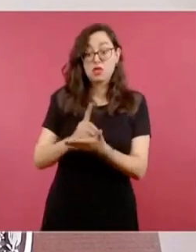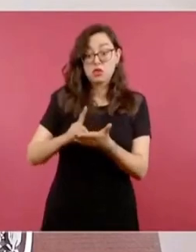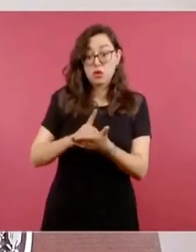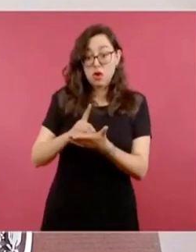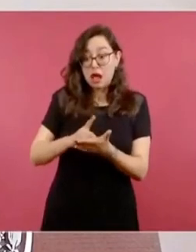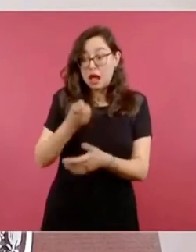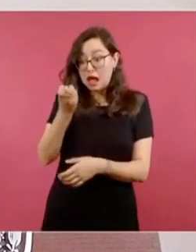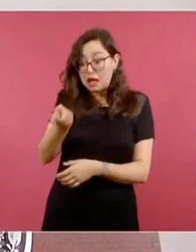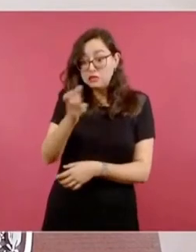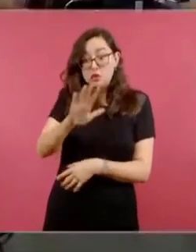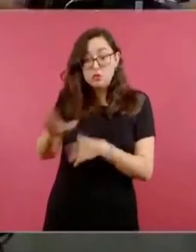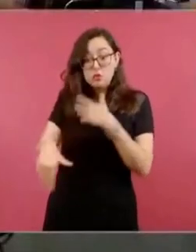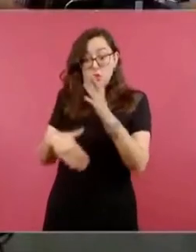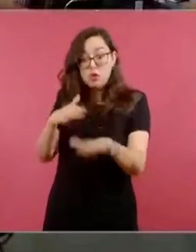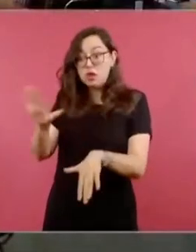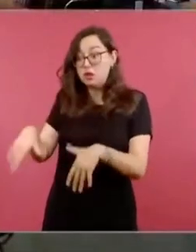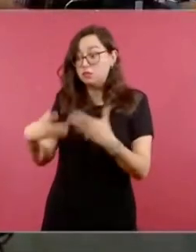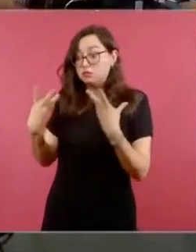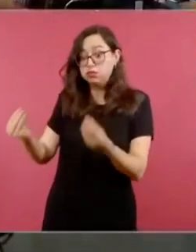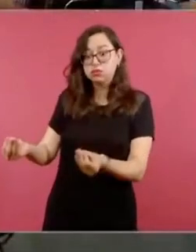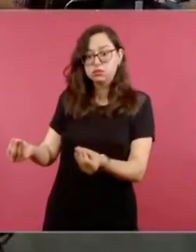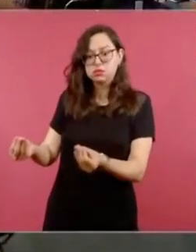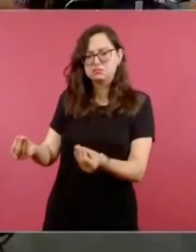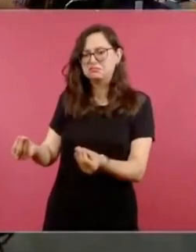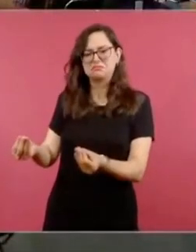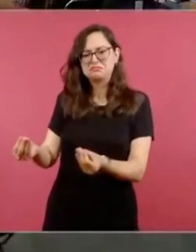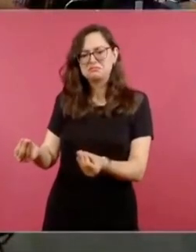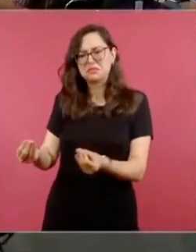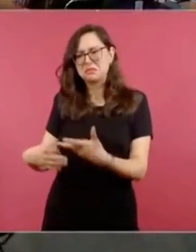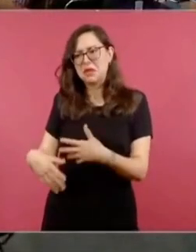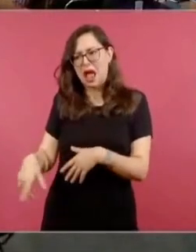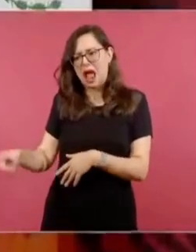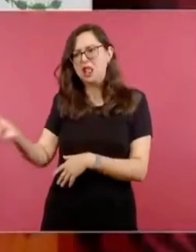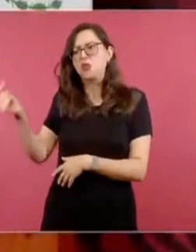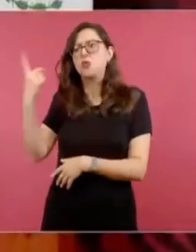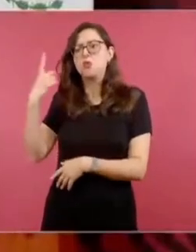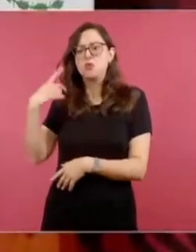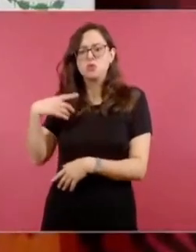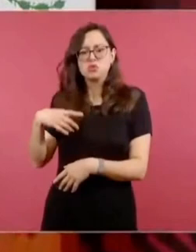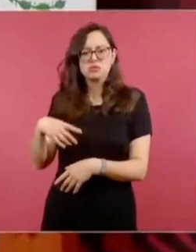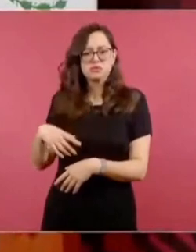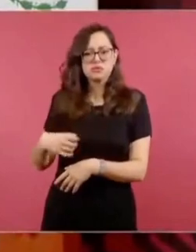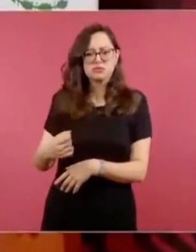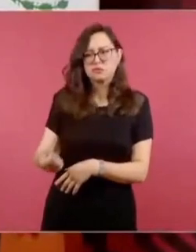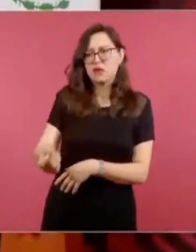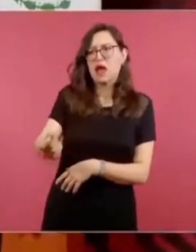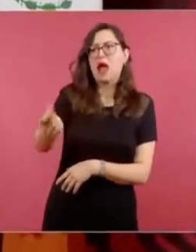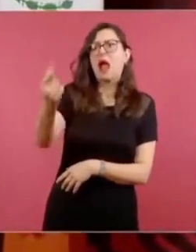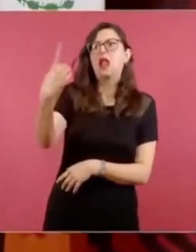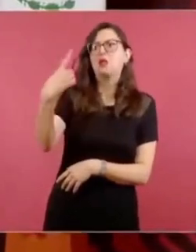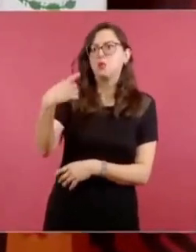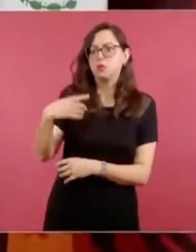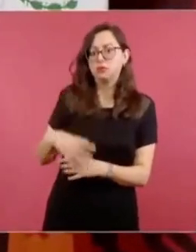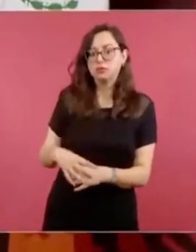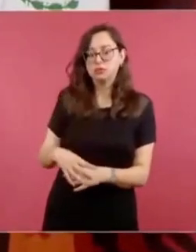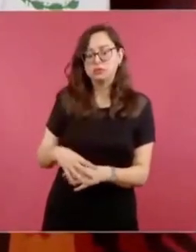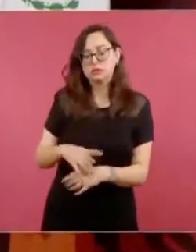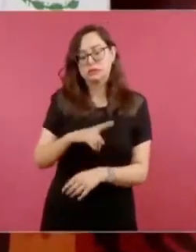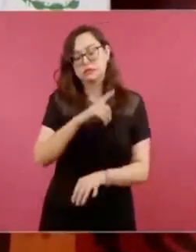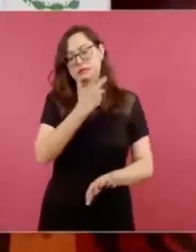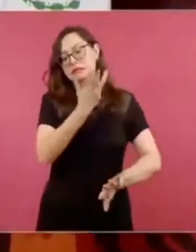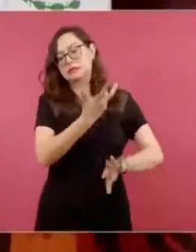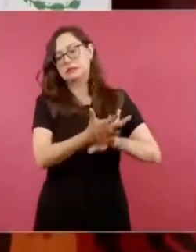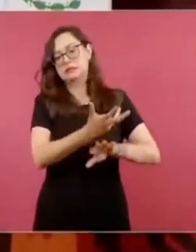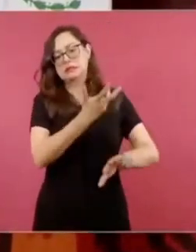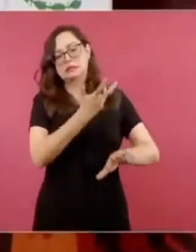es nada en comparación con los que